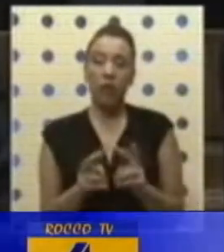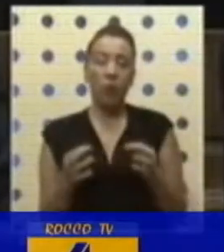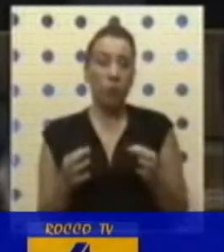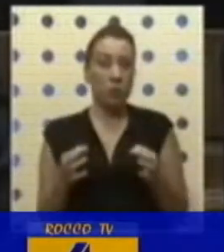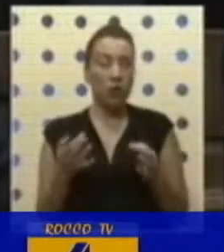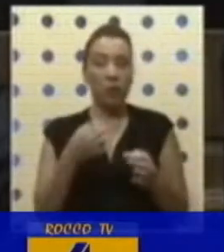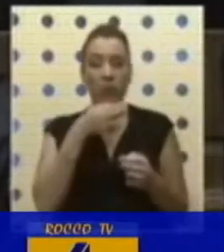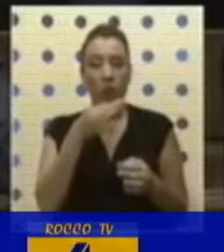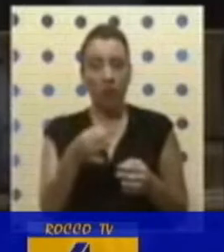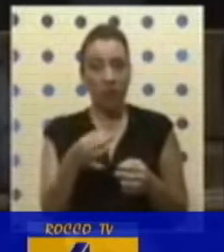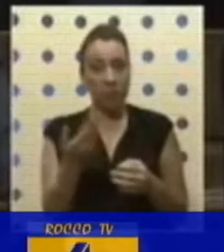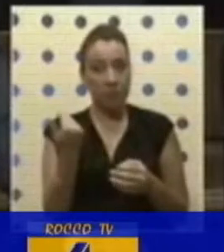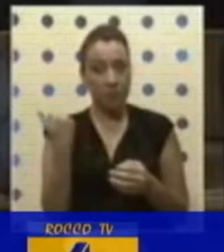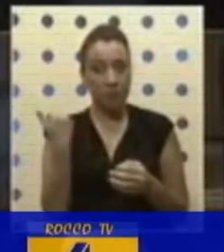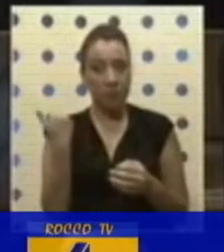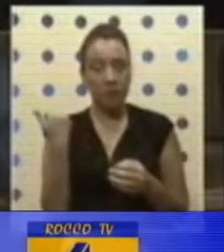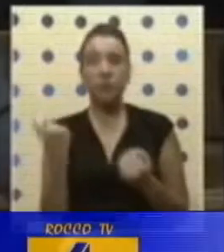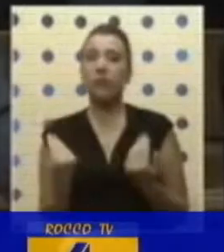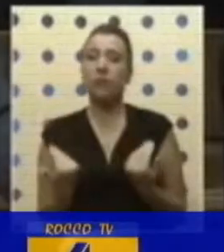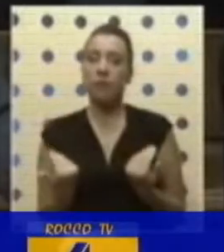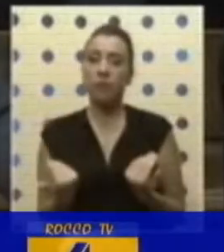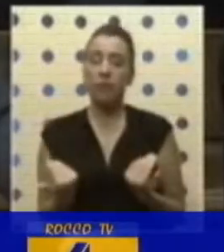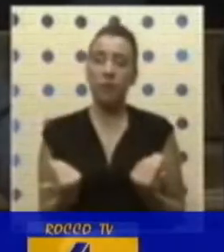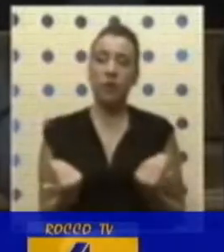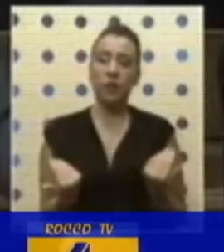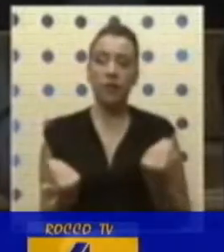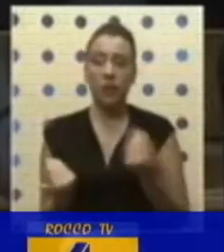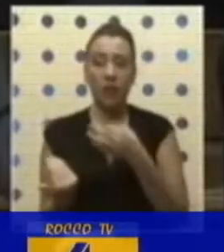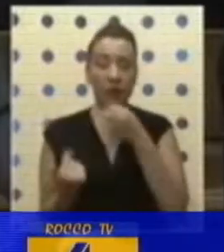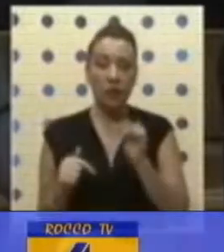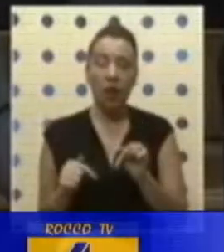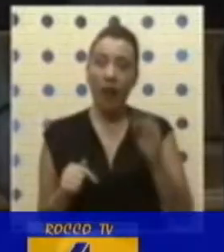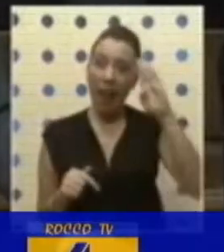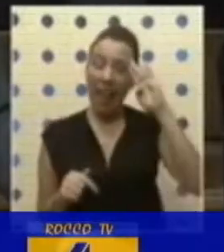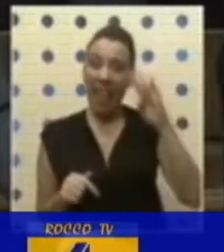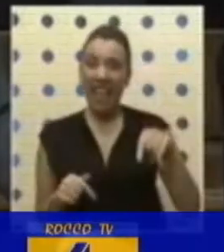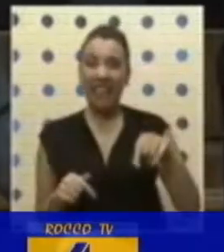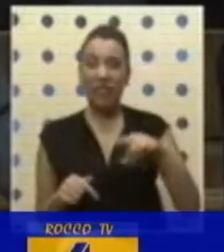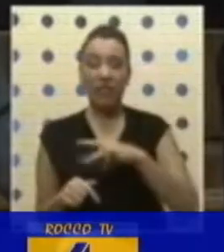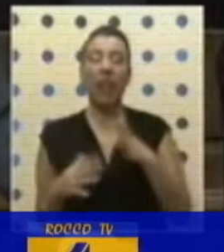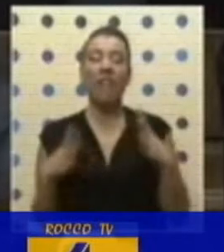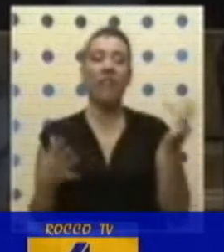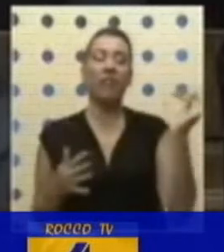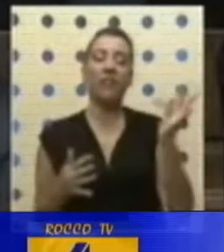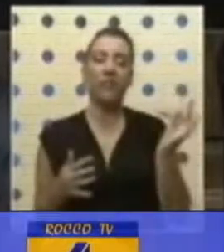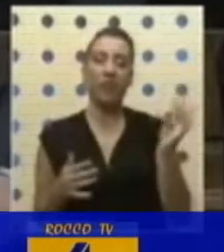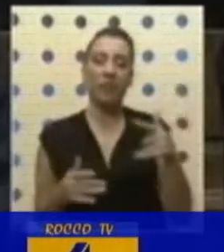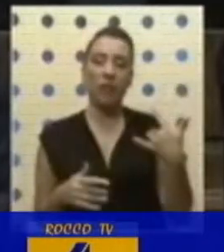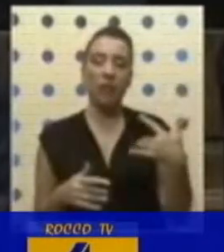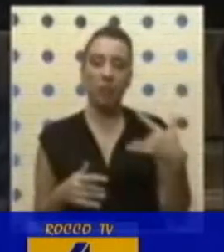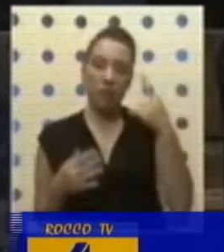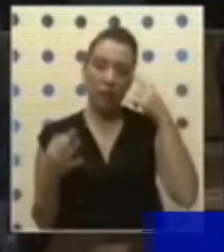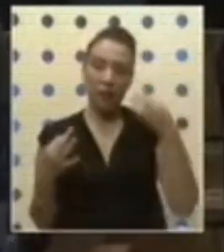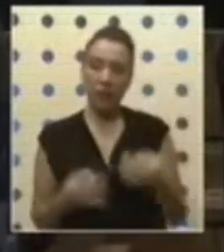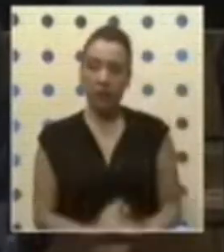así como planteamos en su minuto la necesidad, plantear hoy día al Ejército de Chile nuestras felicitaciones por esta importante